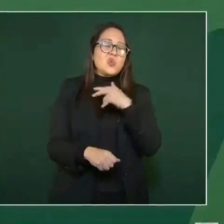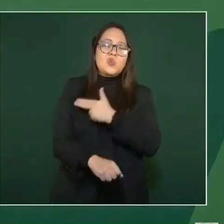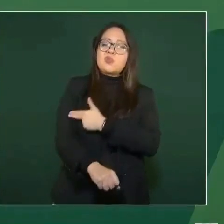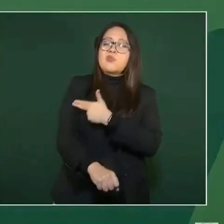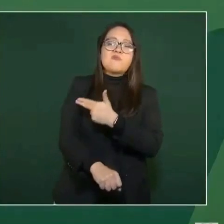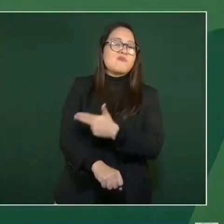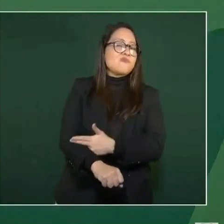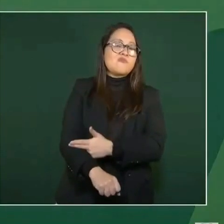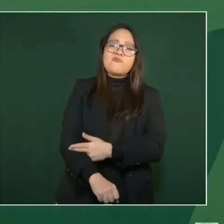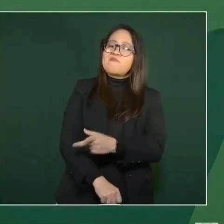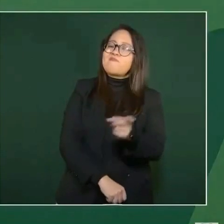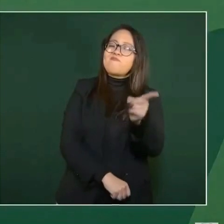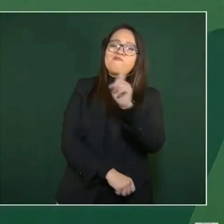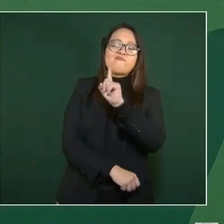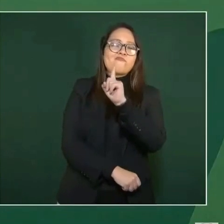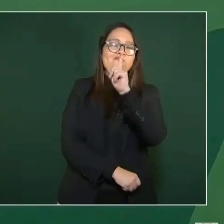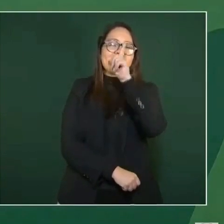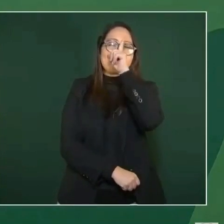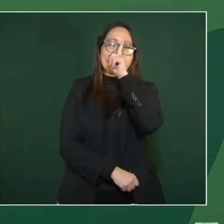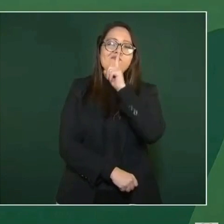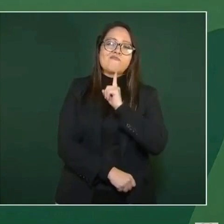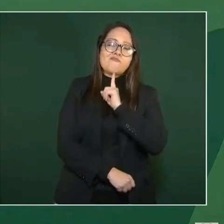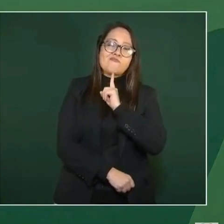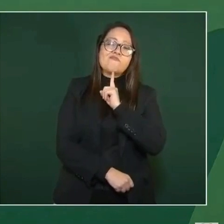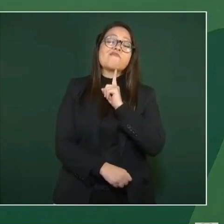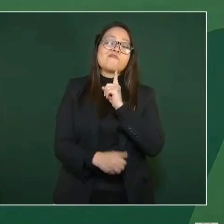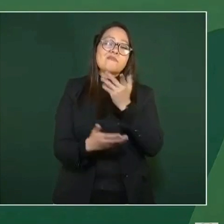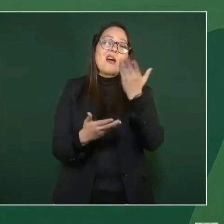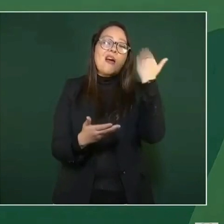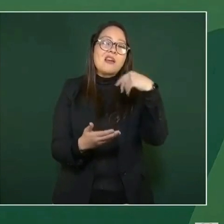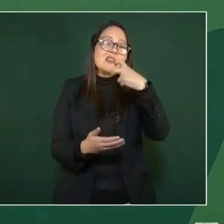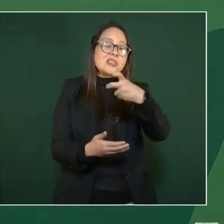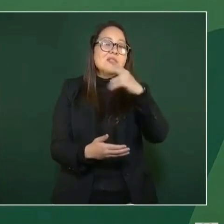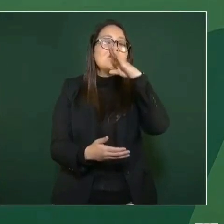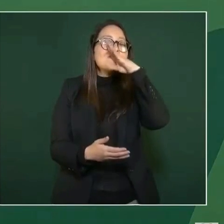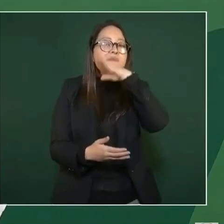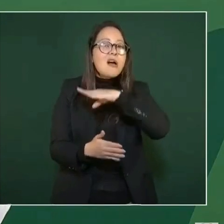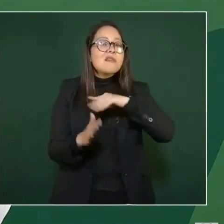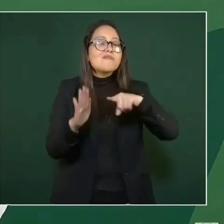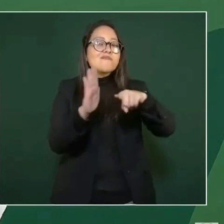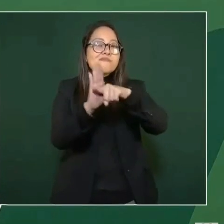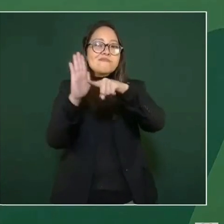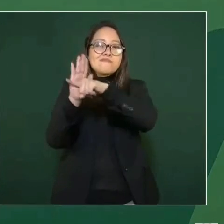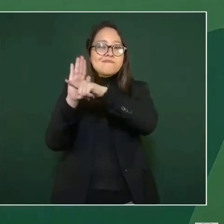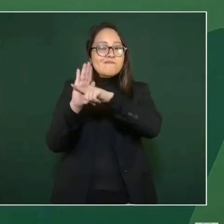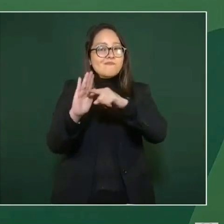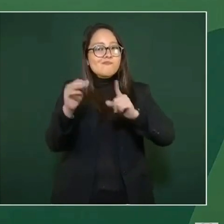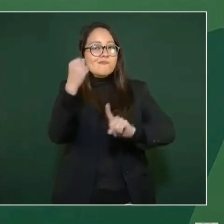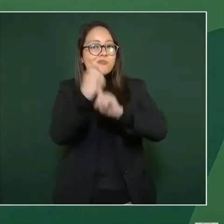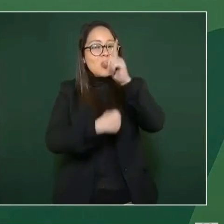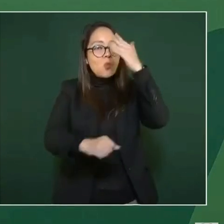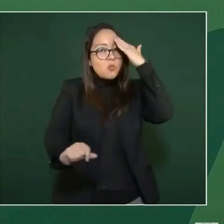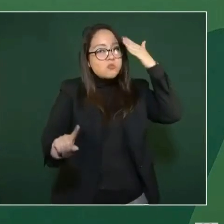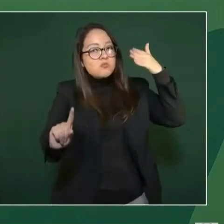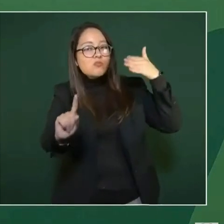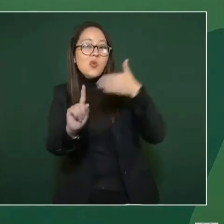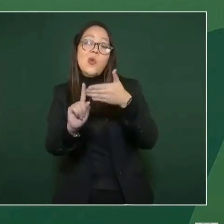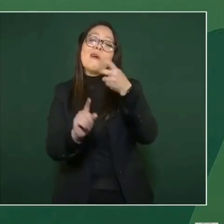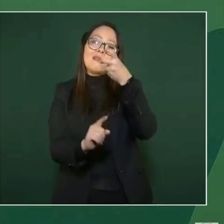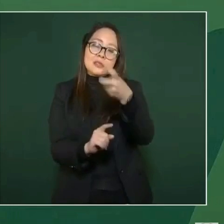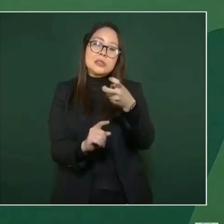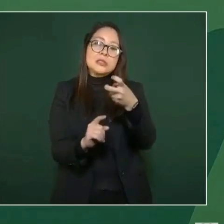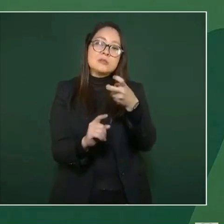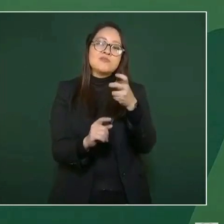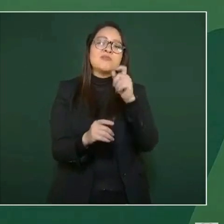Eso era lo que daba al traste con todo. Esa era la causa principal de la